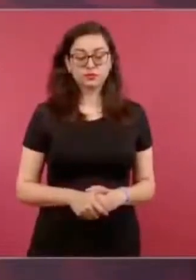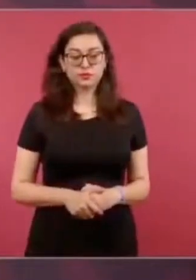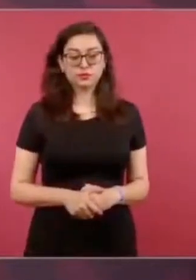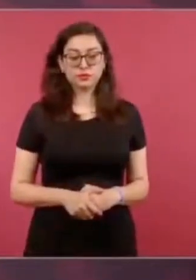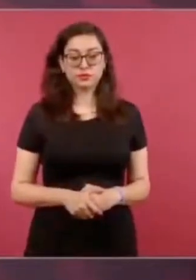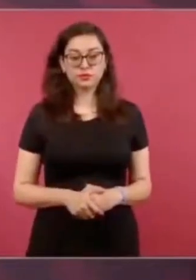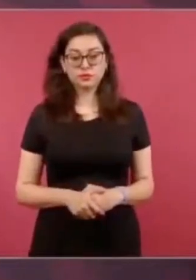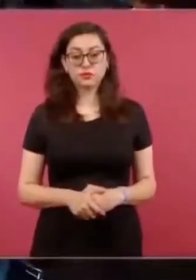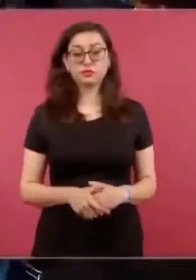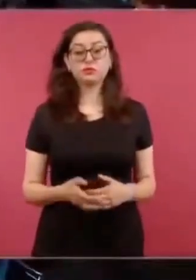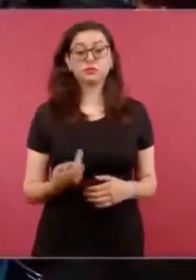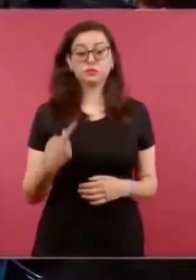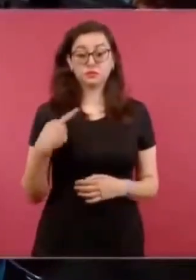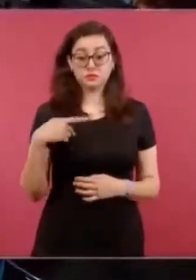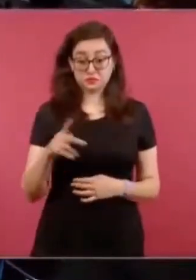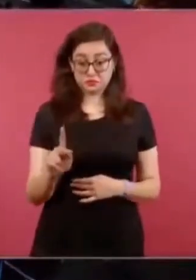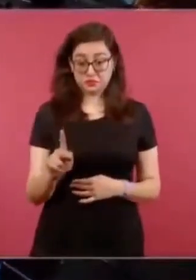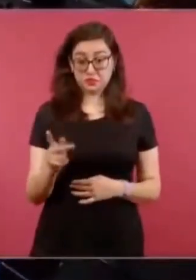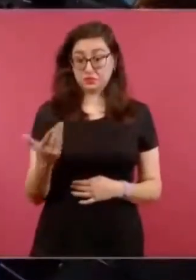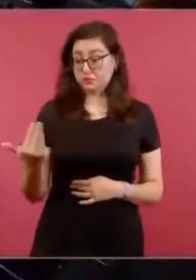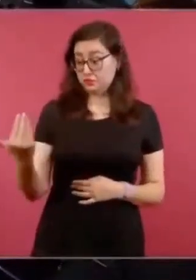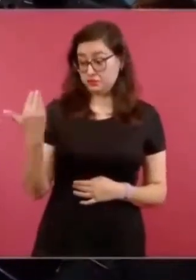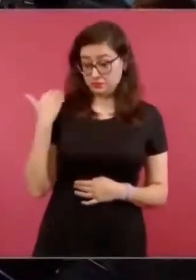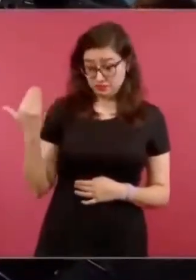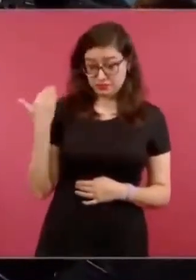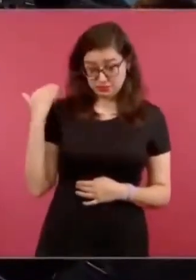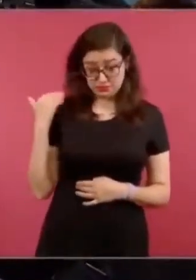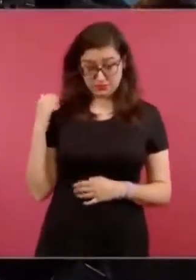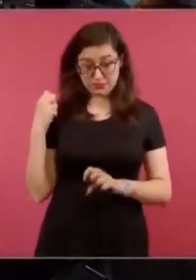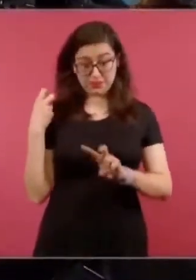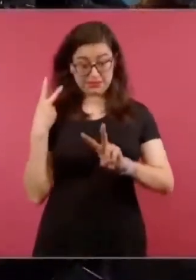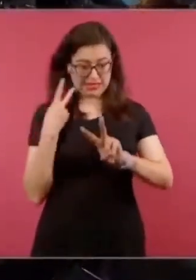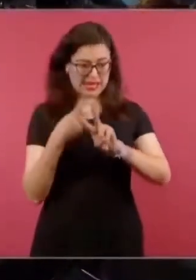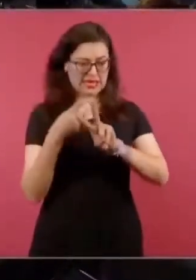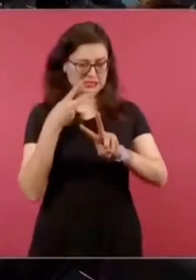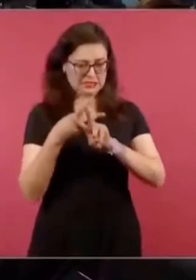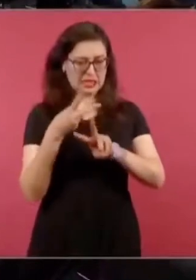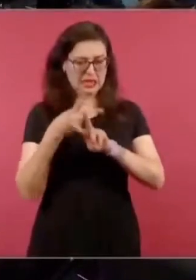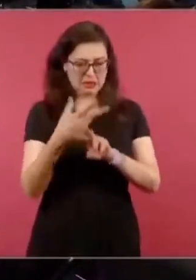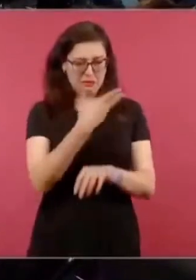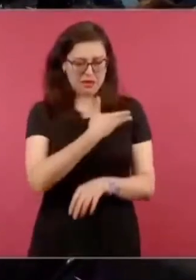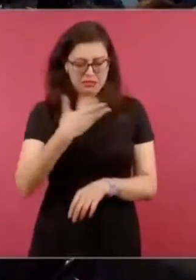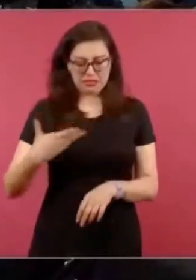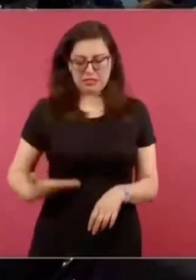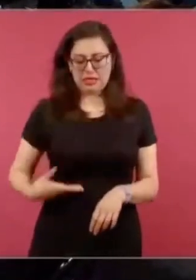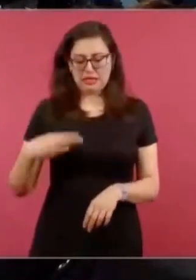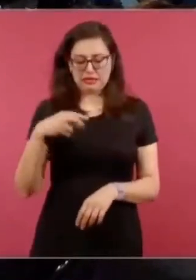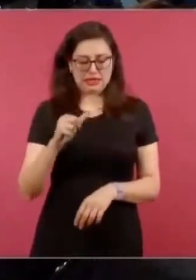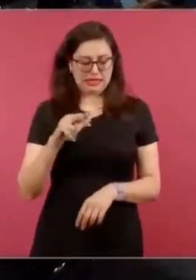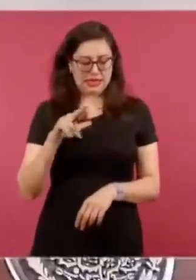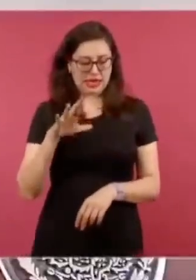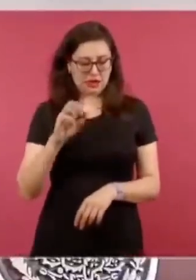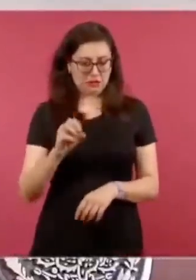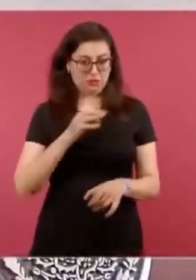narcotraficante, usted sigue, pero en su mejor momento,